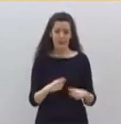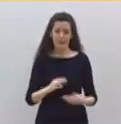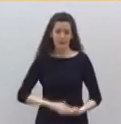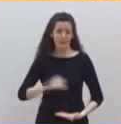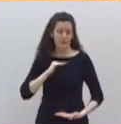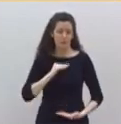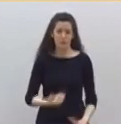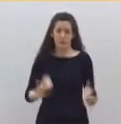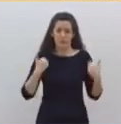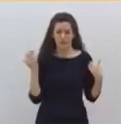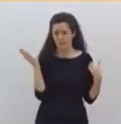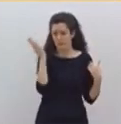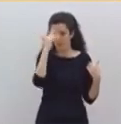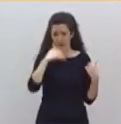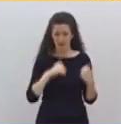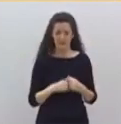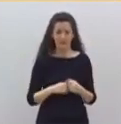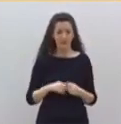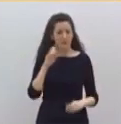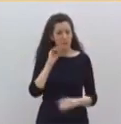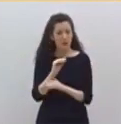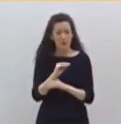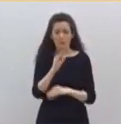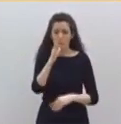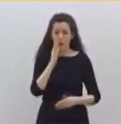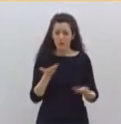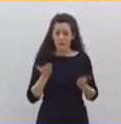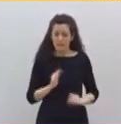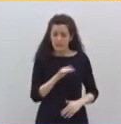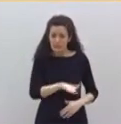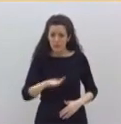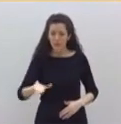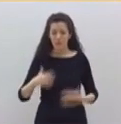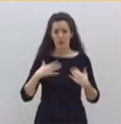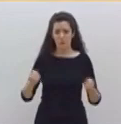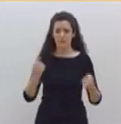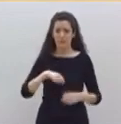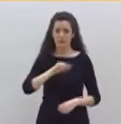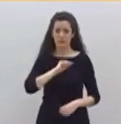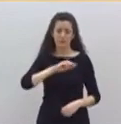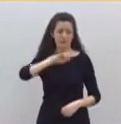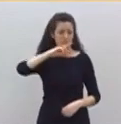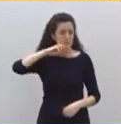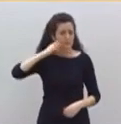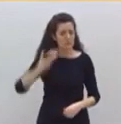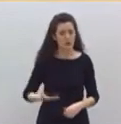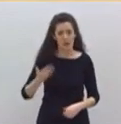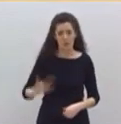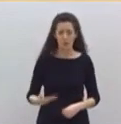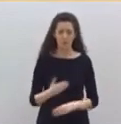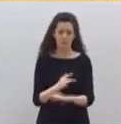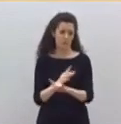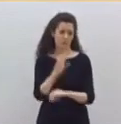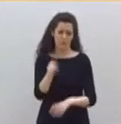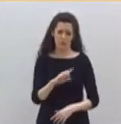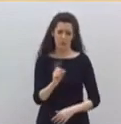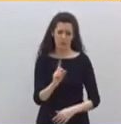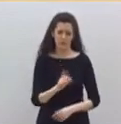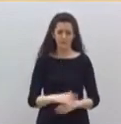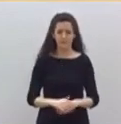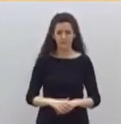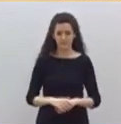juega. Y con la salud de los españoles tampoco. ¿Se le puede decir a una familia que respire la respiración un minuto?